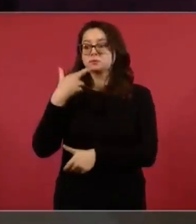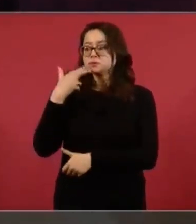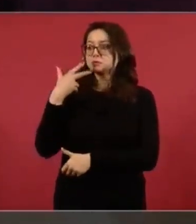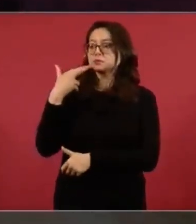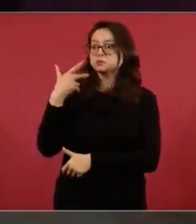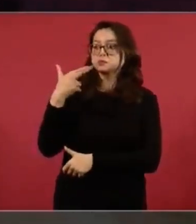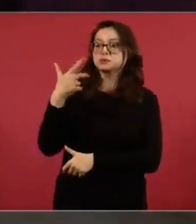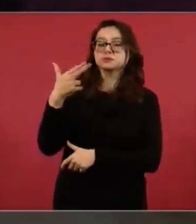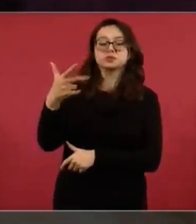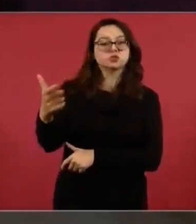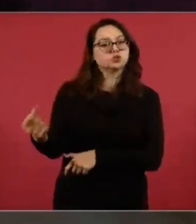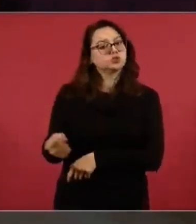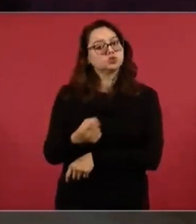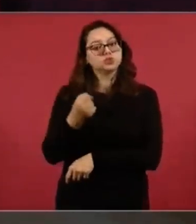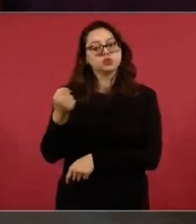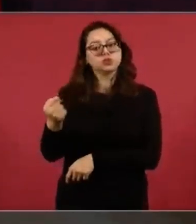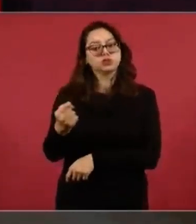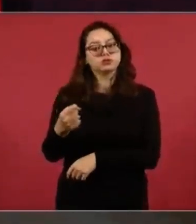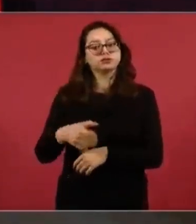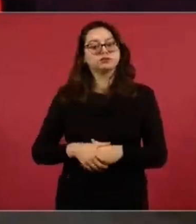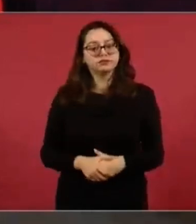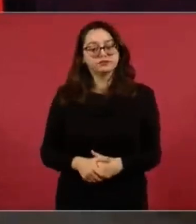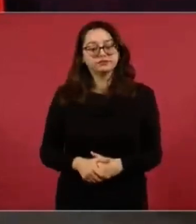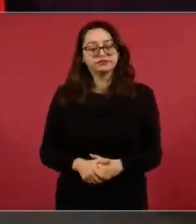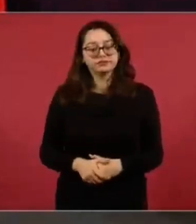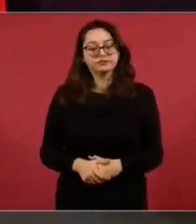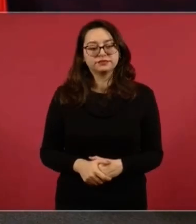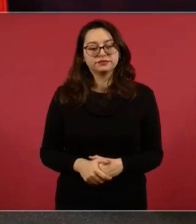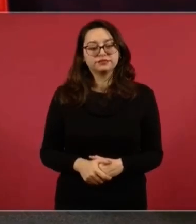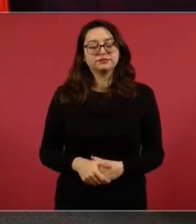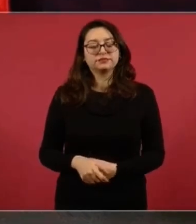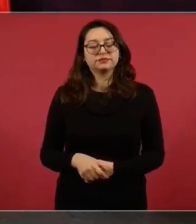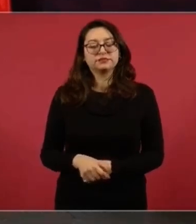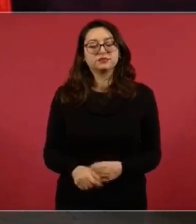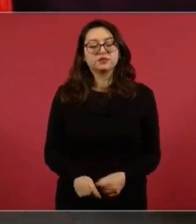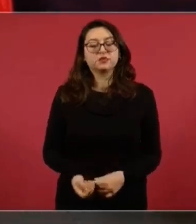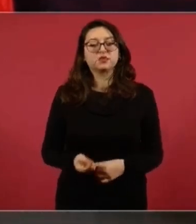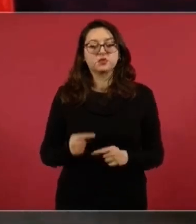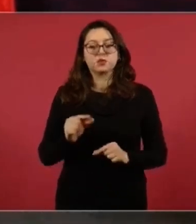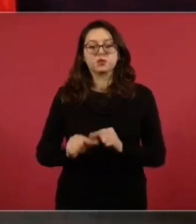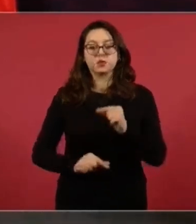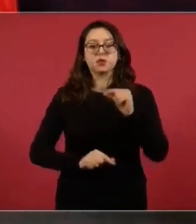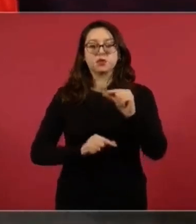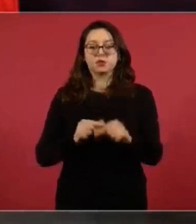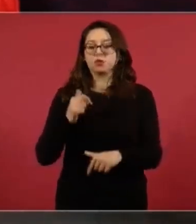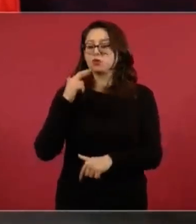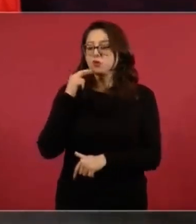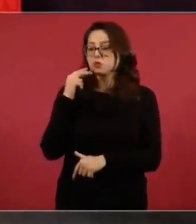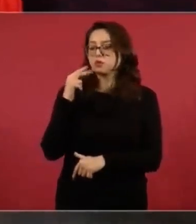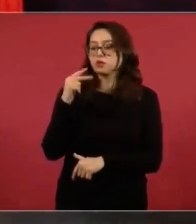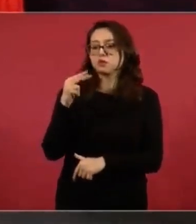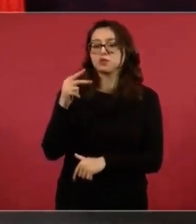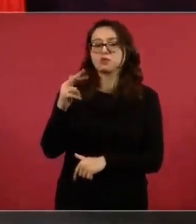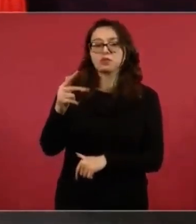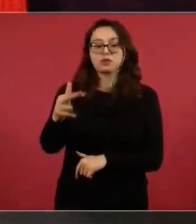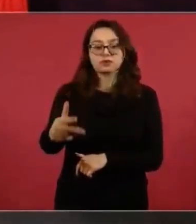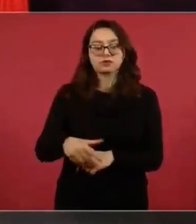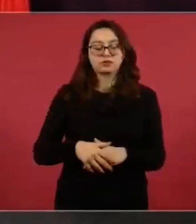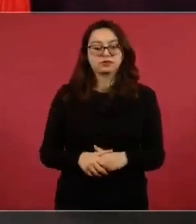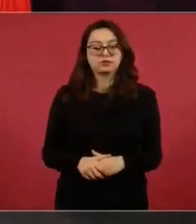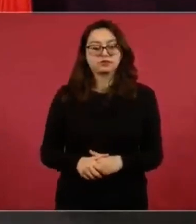se está regresando a la normalidad. Mañana